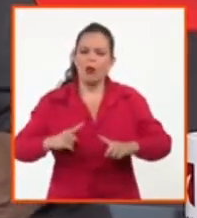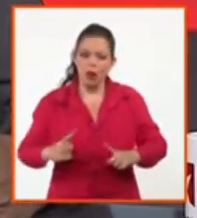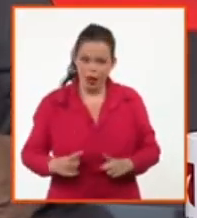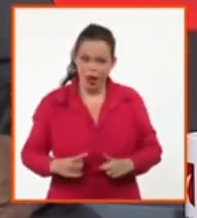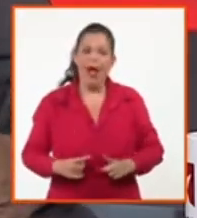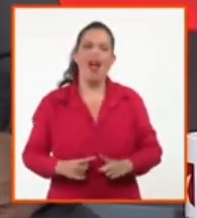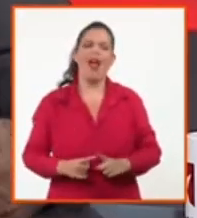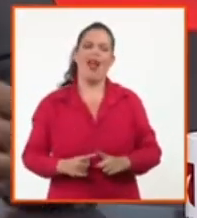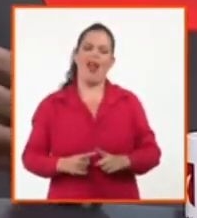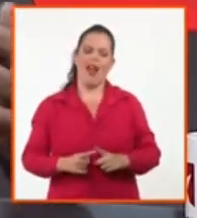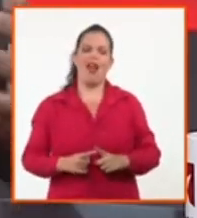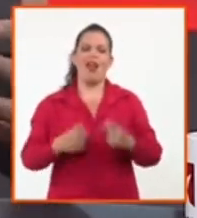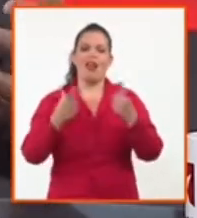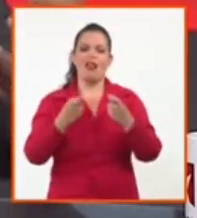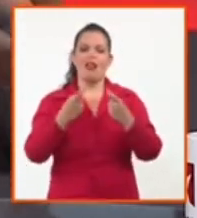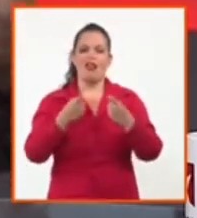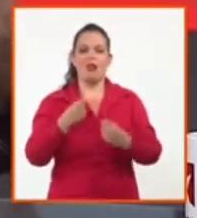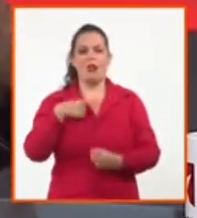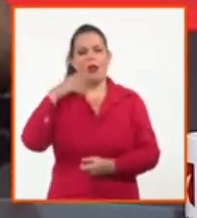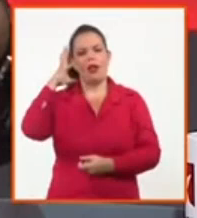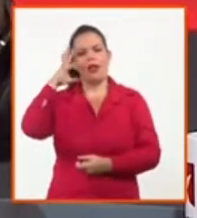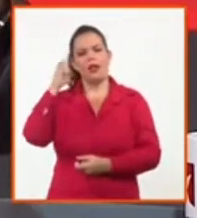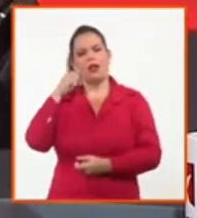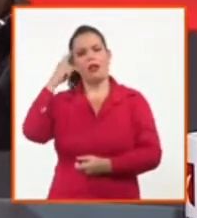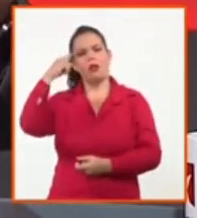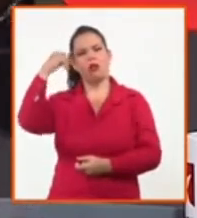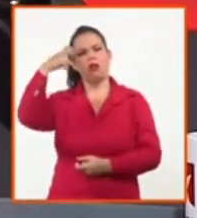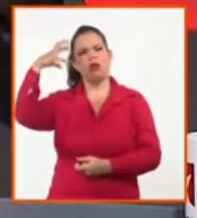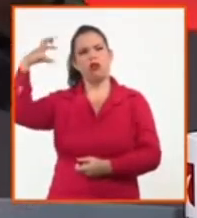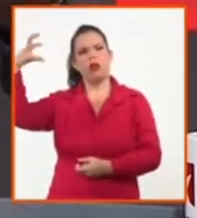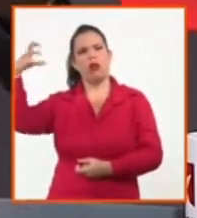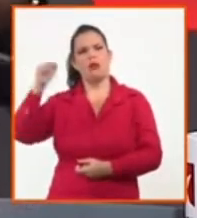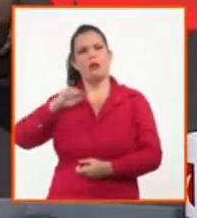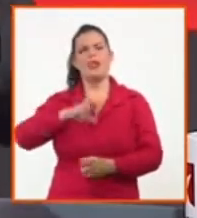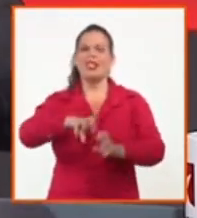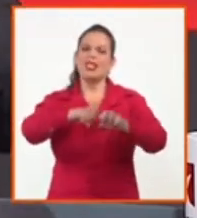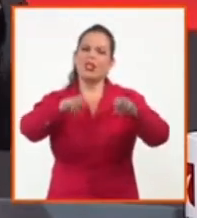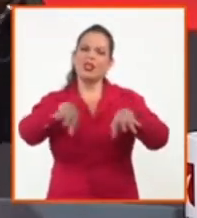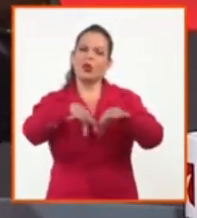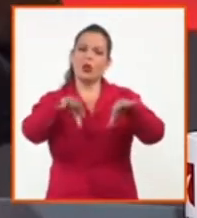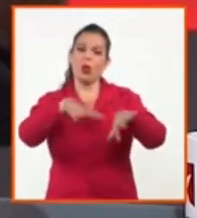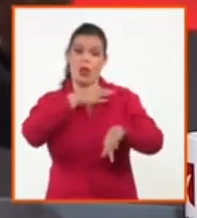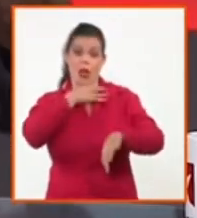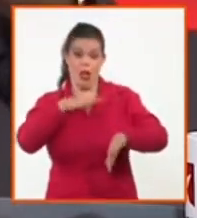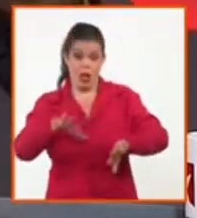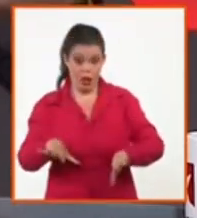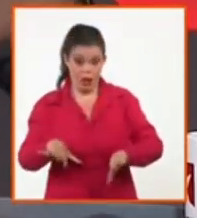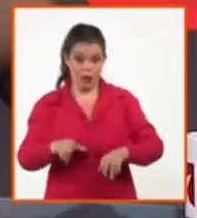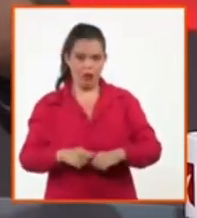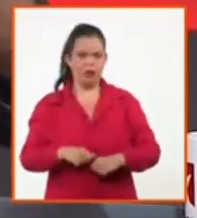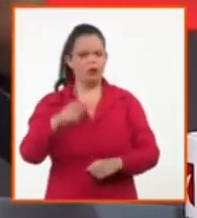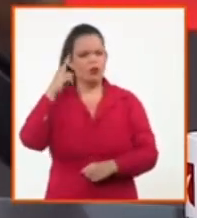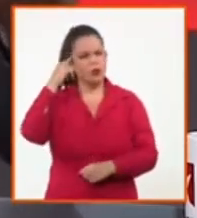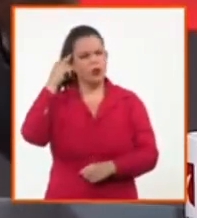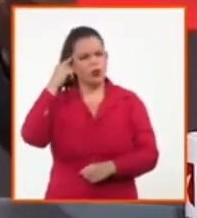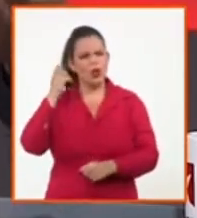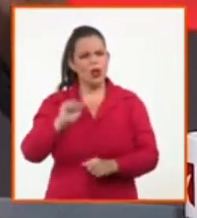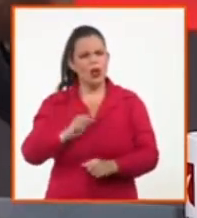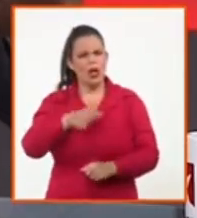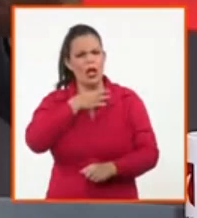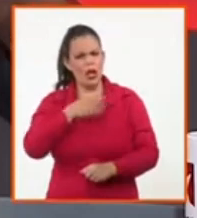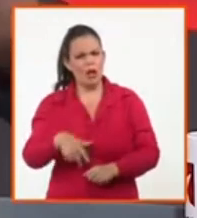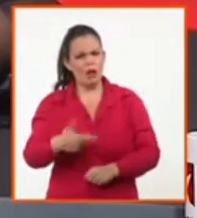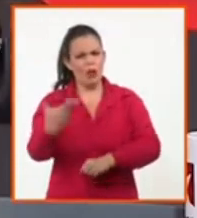hacer una situación imaginaria en la cual, ¿cómo haríamos si nuestros niños no estuvieran vacunados y los